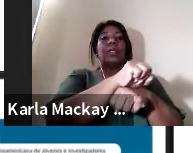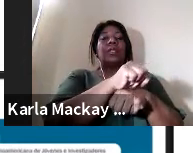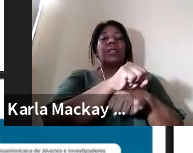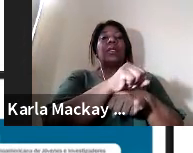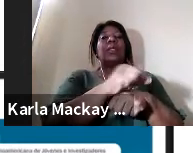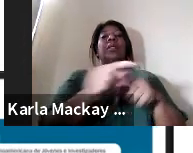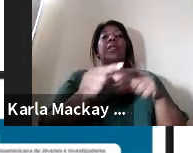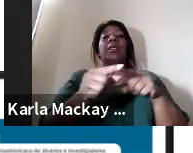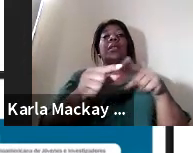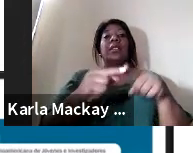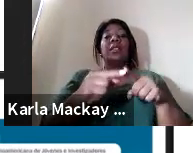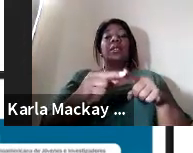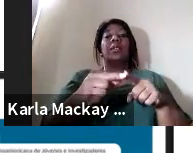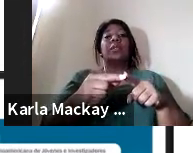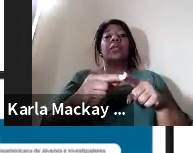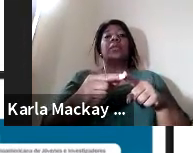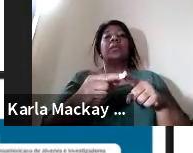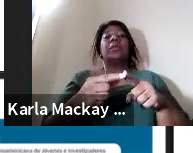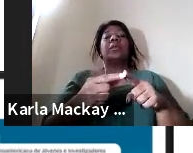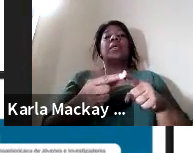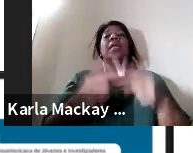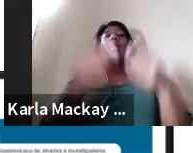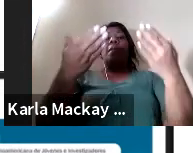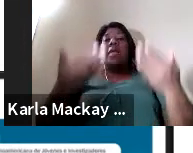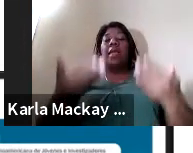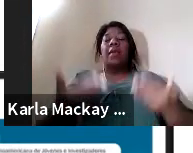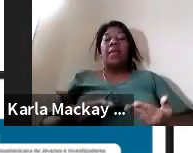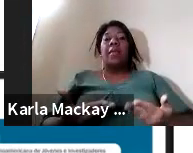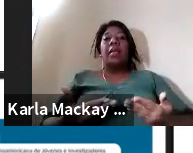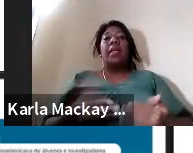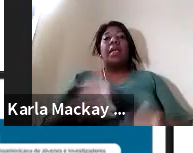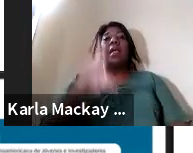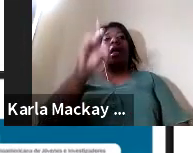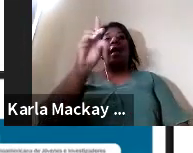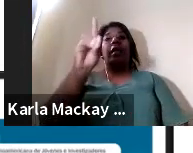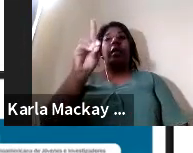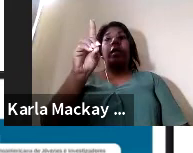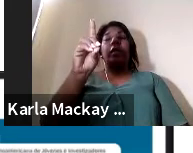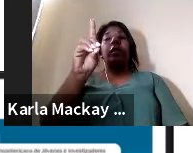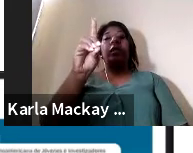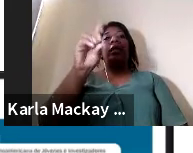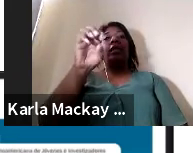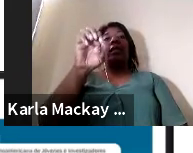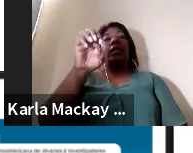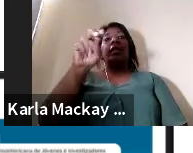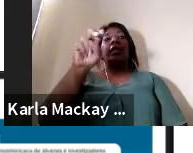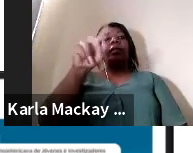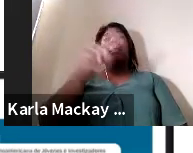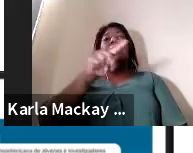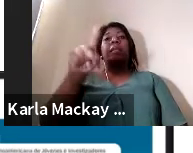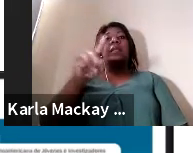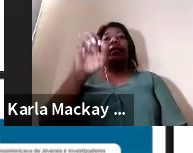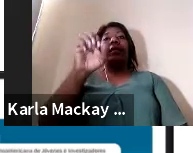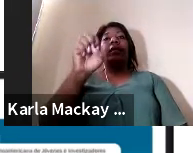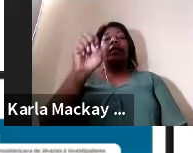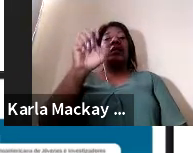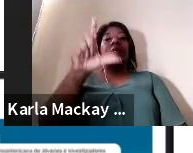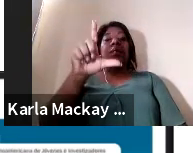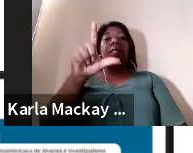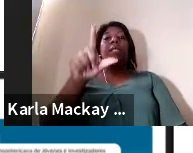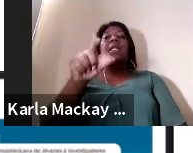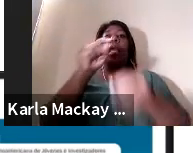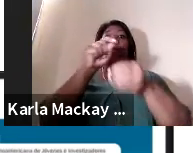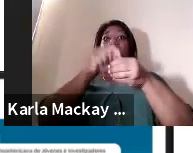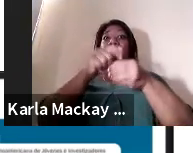de la regla CIR le damos una cordial bienvenida a Denzel Milton y estaremos acompañándolo porque ahí donde está la semilla si